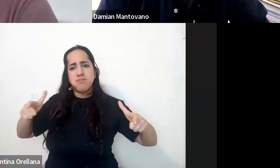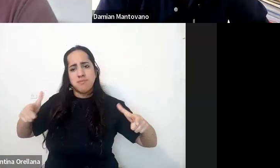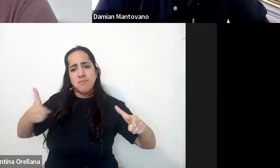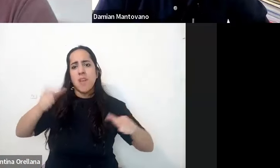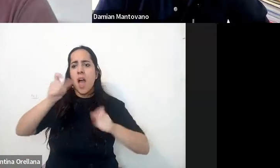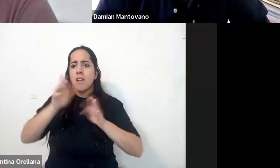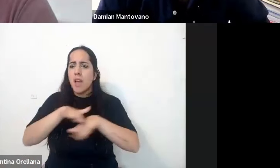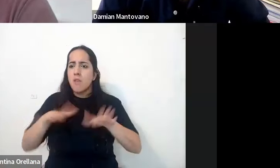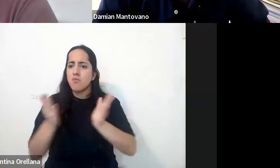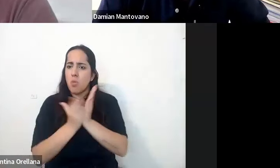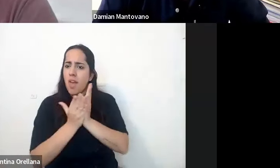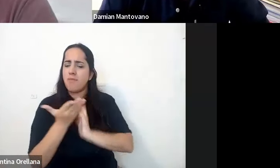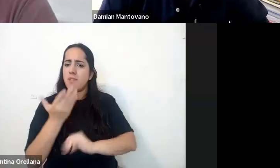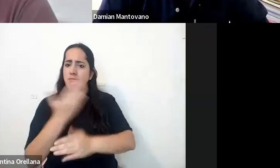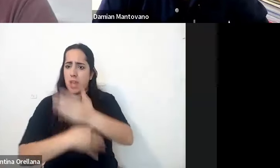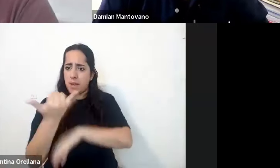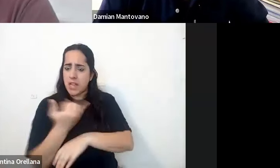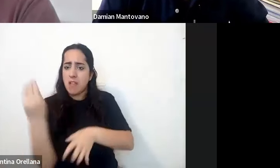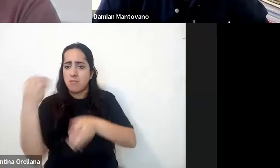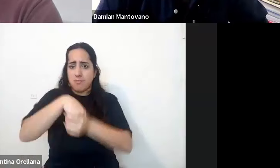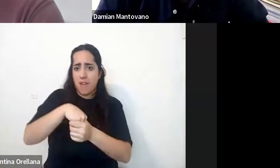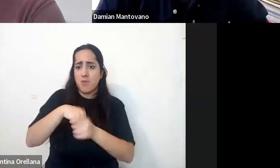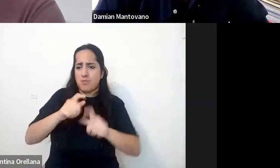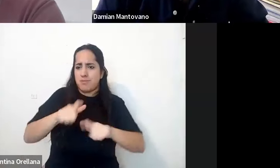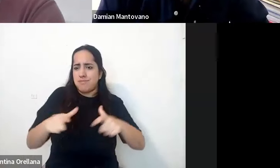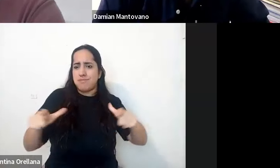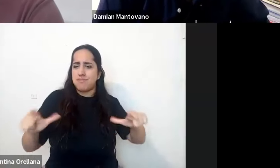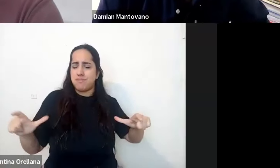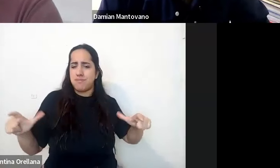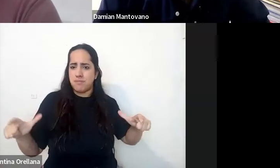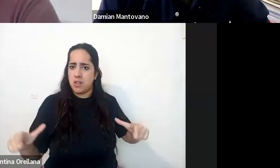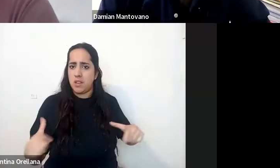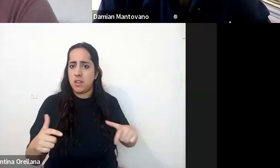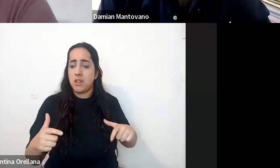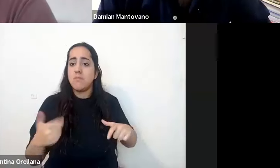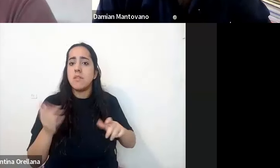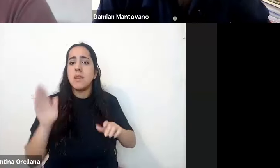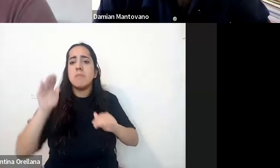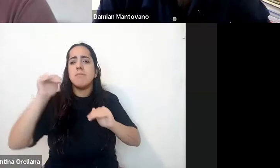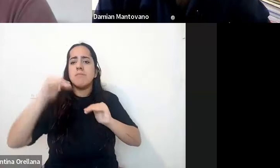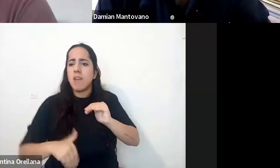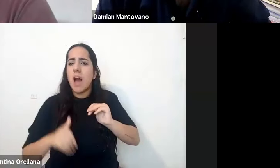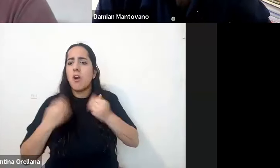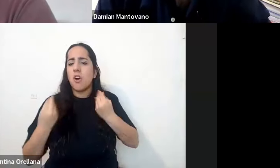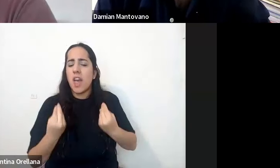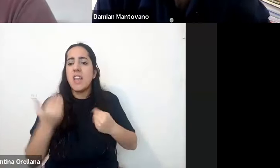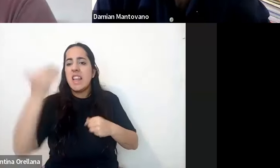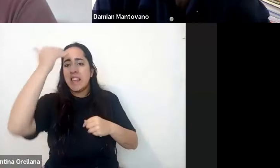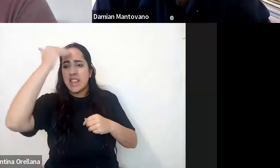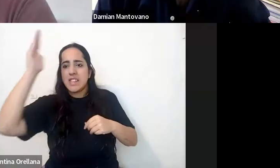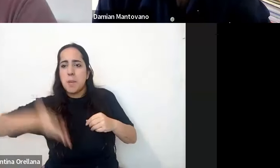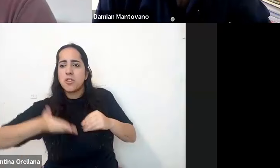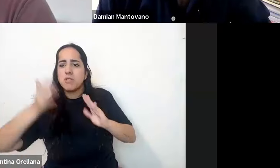sus trayectorias educativas en escuelas de nivel descendió ¿sí? un 15%